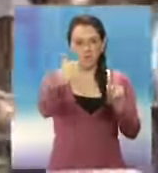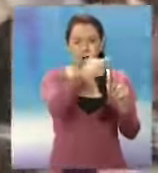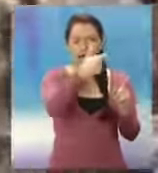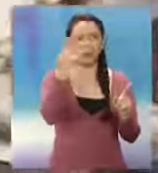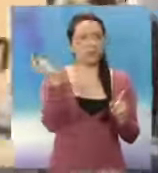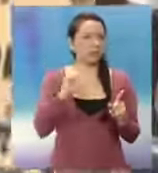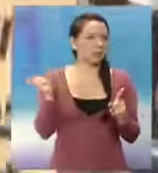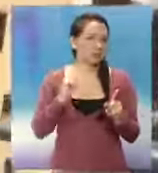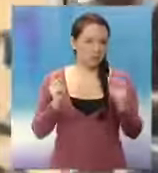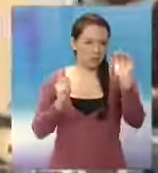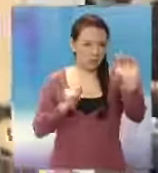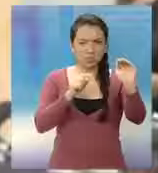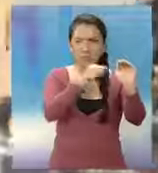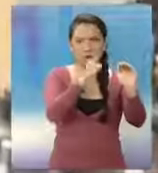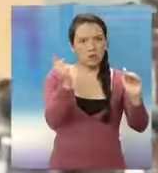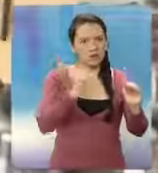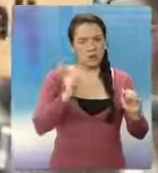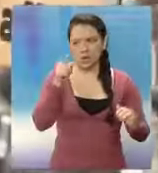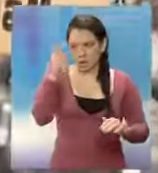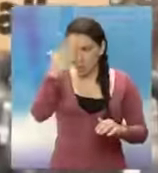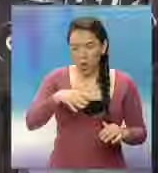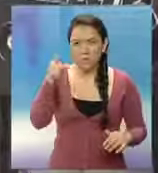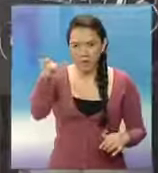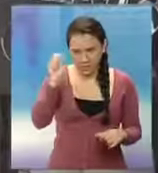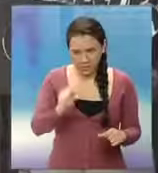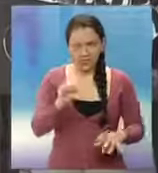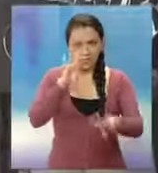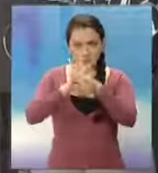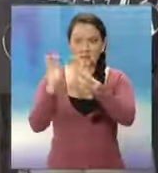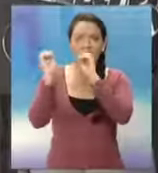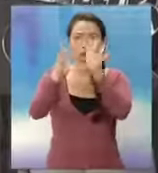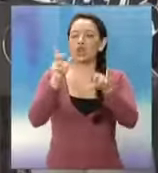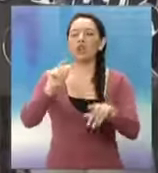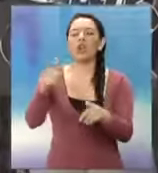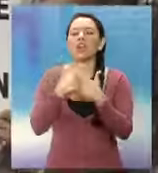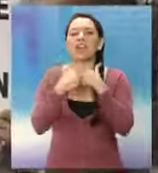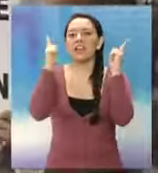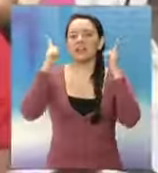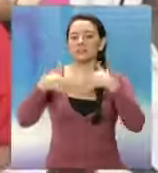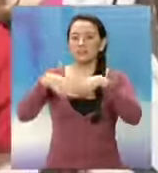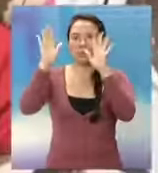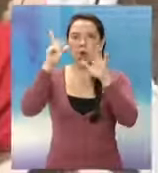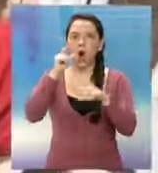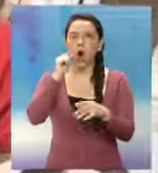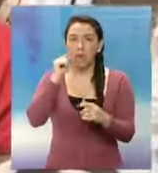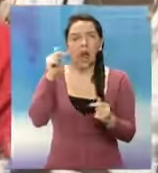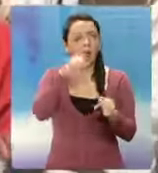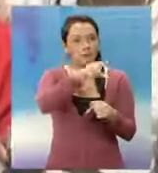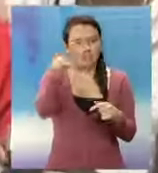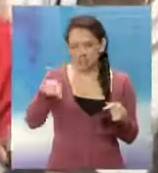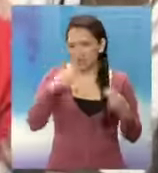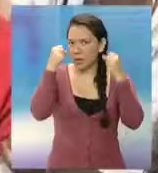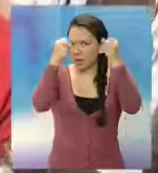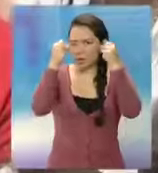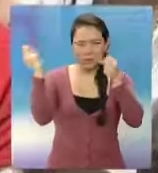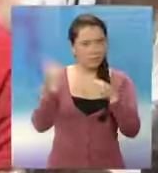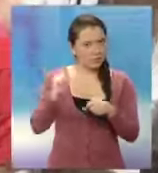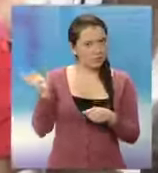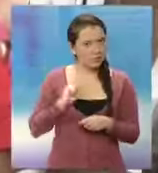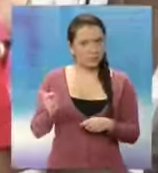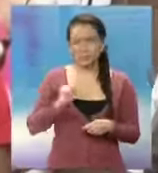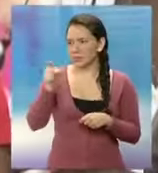la que fue víctima Martín. Miles se congregaron bajo el lema de justicia para Drybong. Por lo menos 100 ciudades en todo el país,